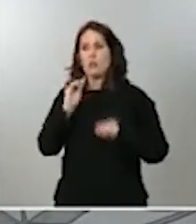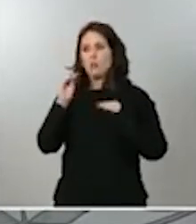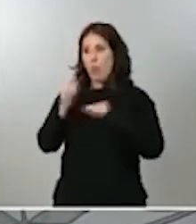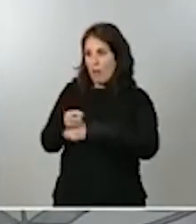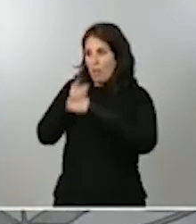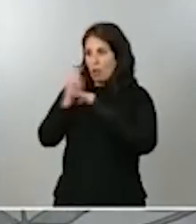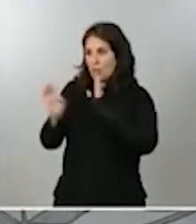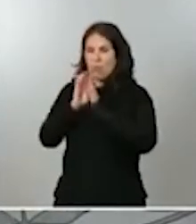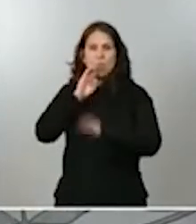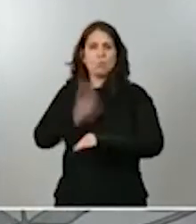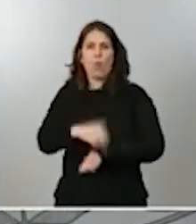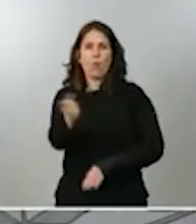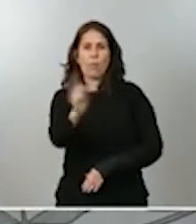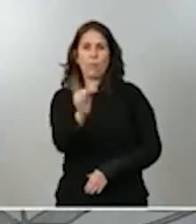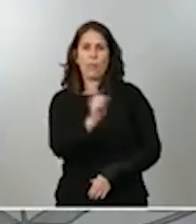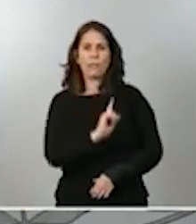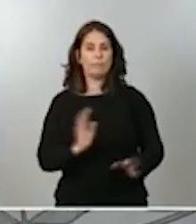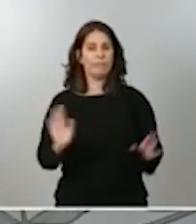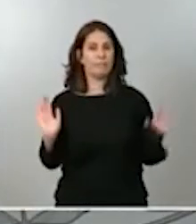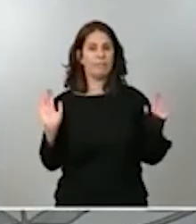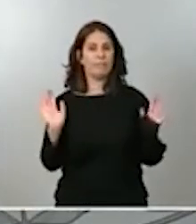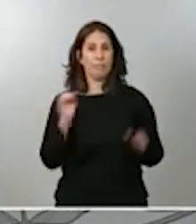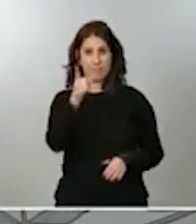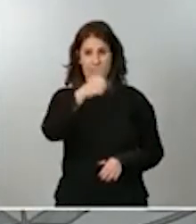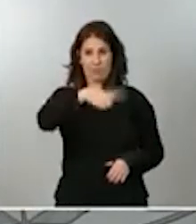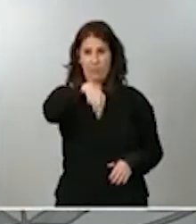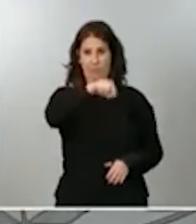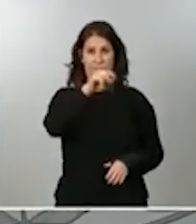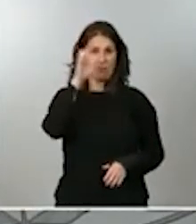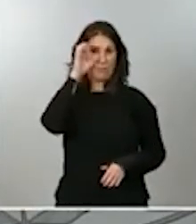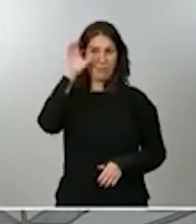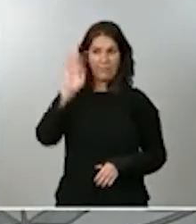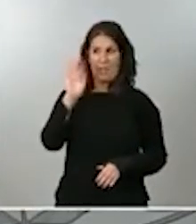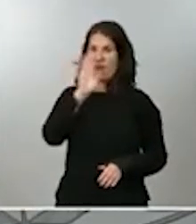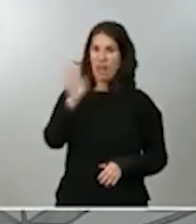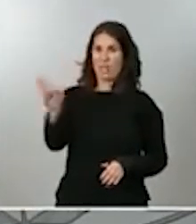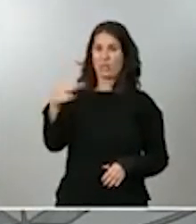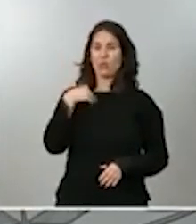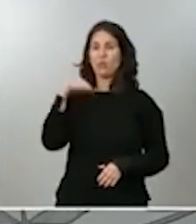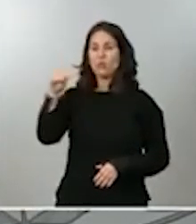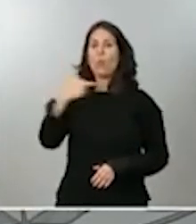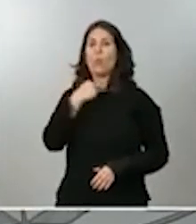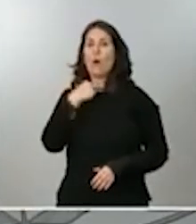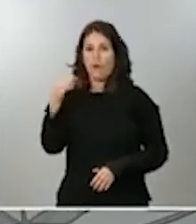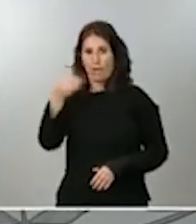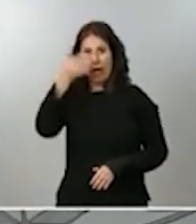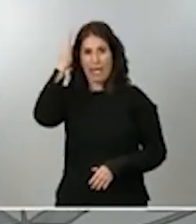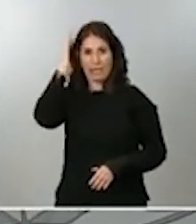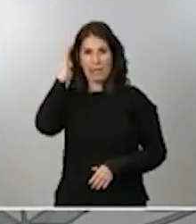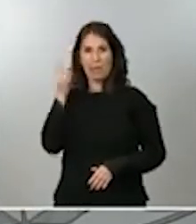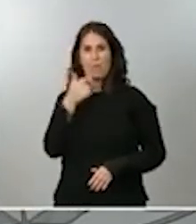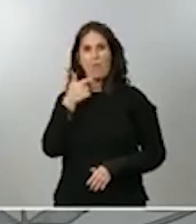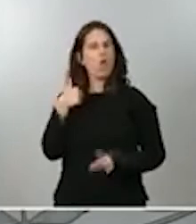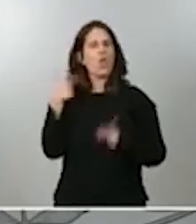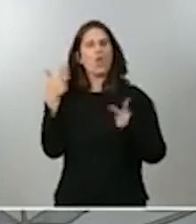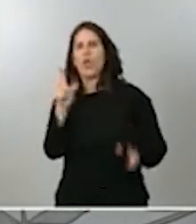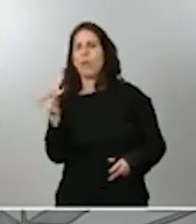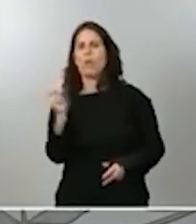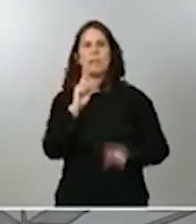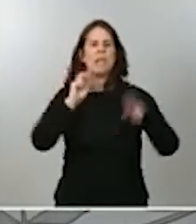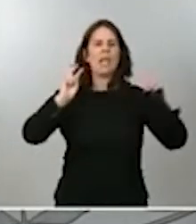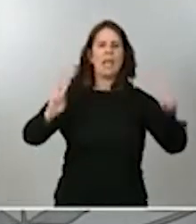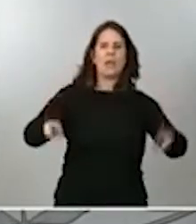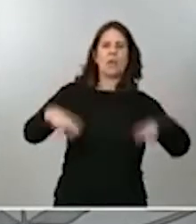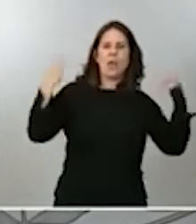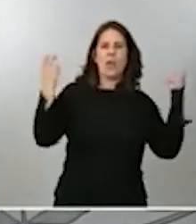escuchado ustedes de la boca del propio señor Casado cuando dijo que no iba a permitir que se renovara el Consejo